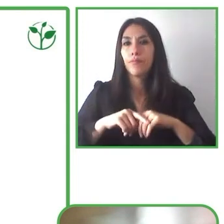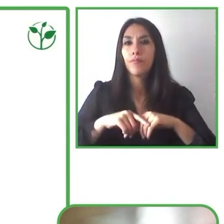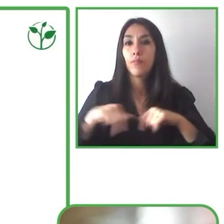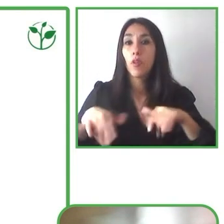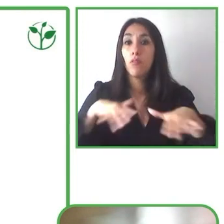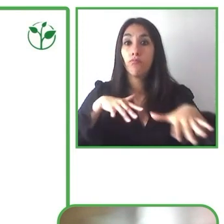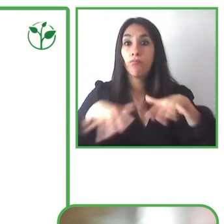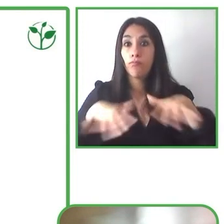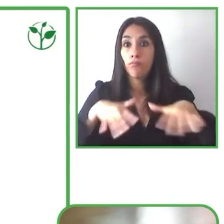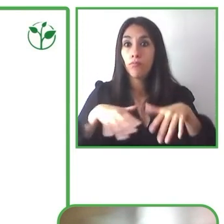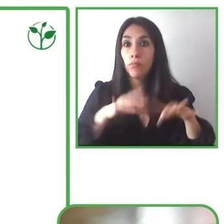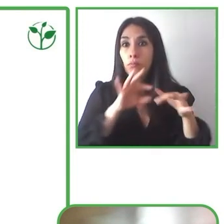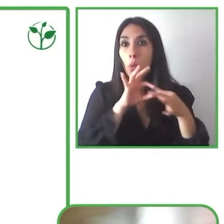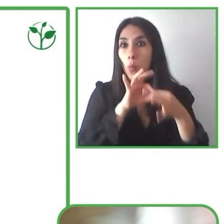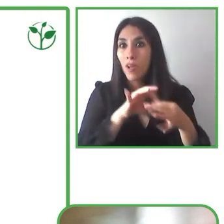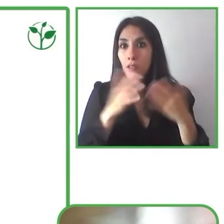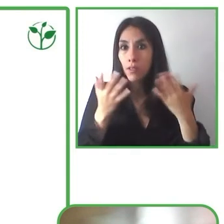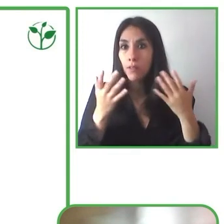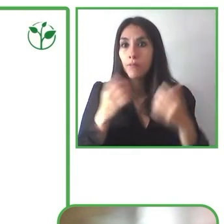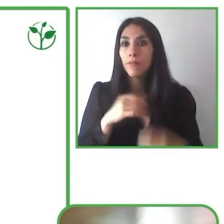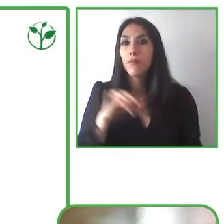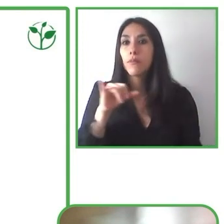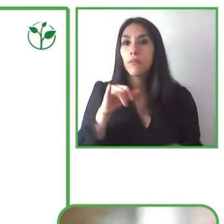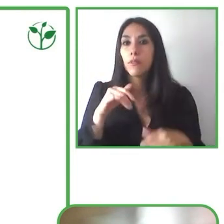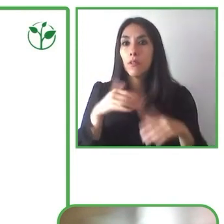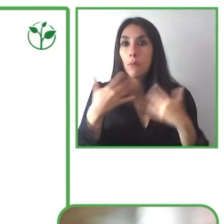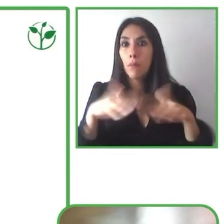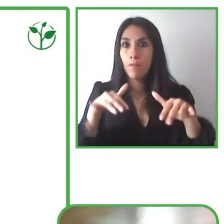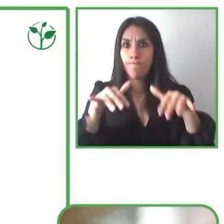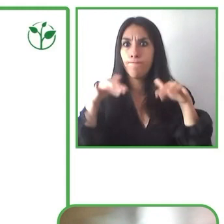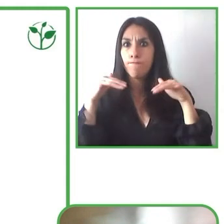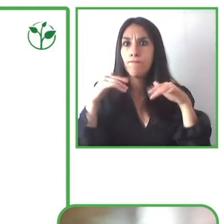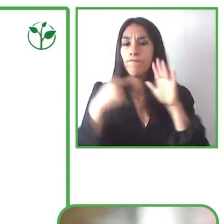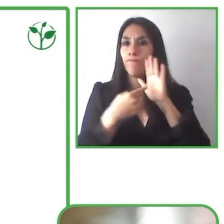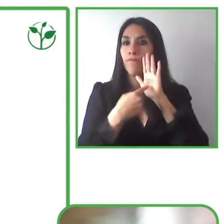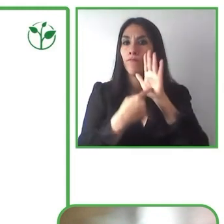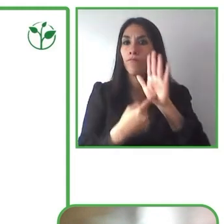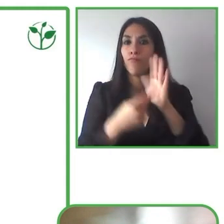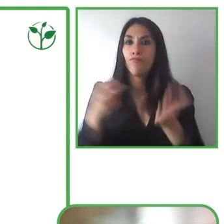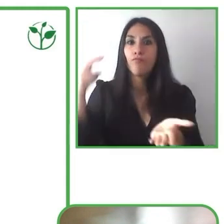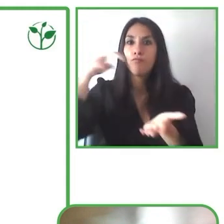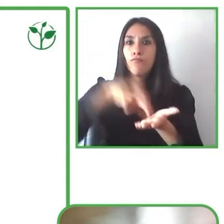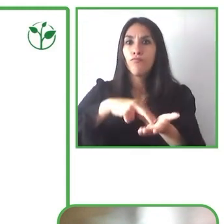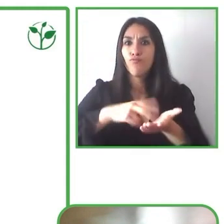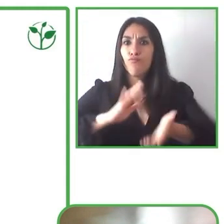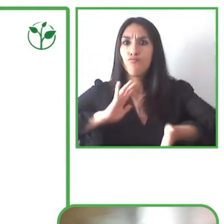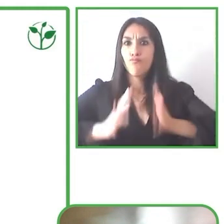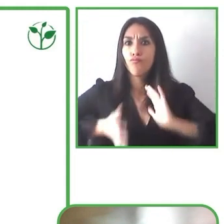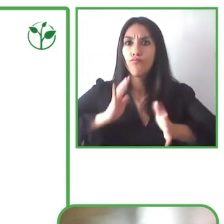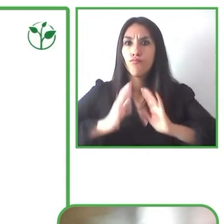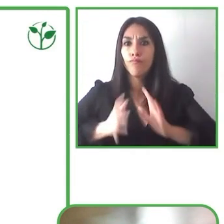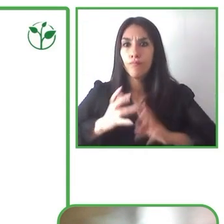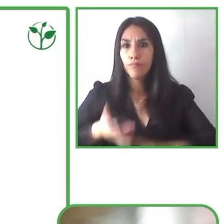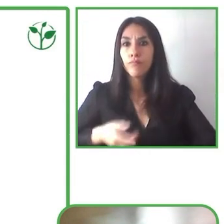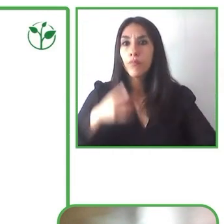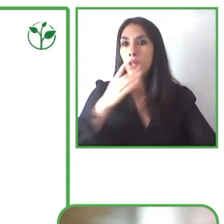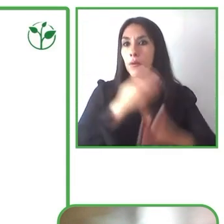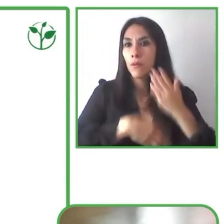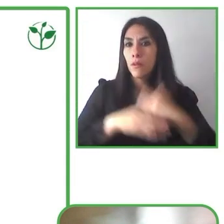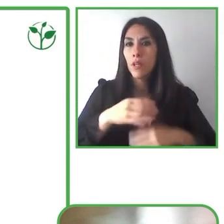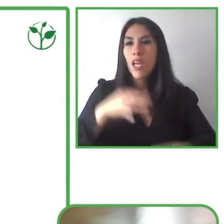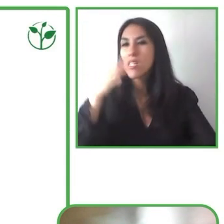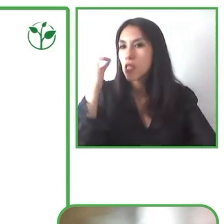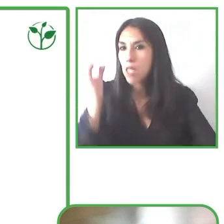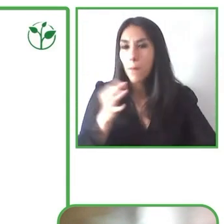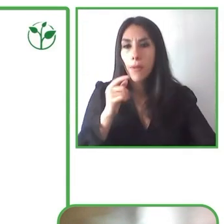artes escénicas y talleres de formación artística en cualquiera de sus disciplinas. Y la discapacidad siempre va a estar presente. Las obras de arte